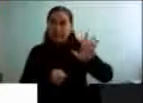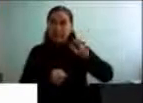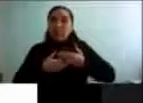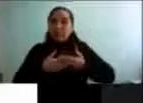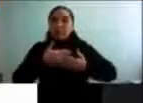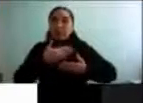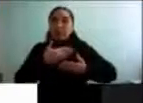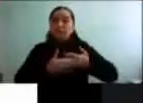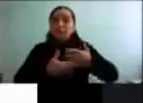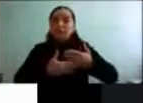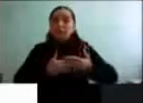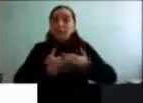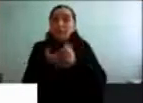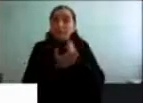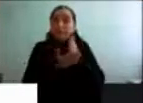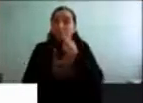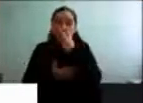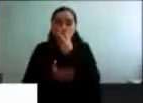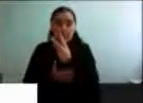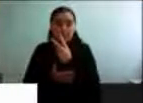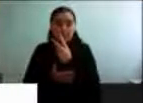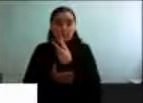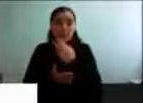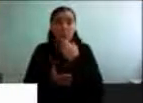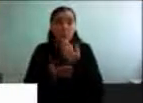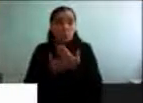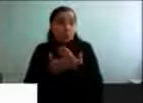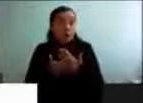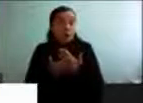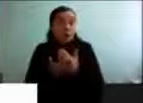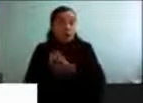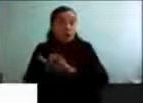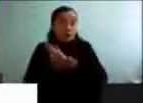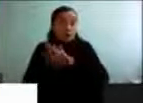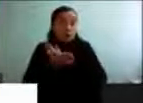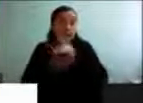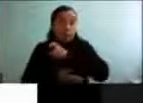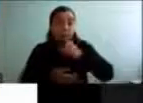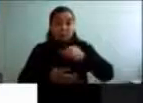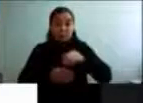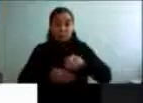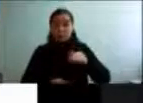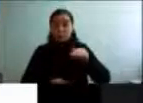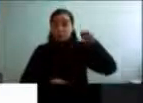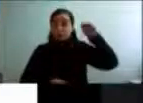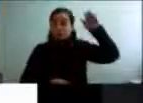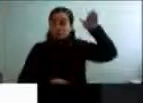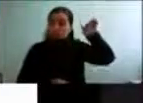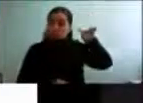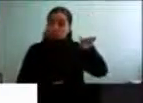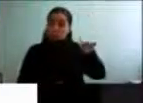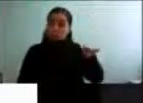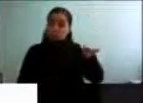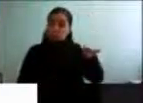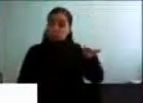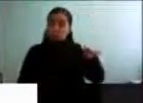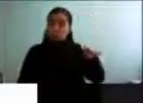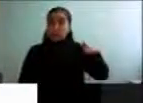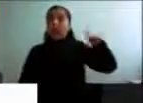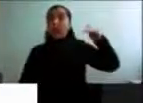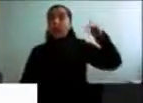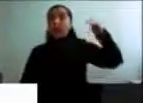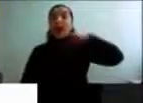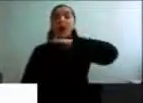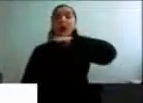Lo empezamos a ver cuando las personas son muy pequeñas, luego cuando son adultos, y